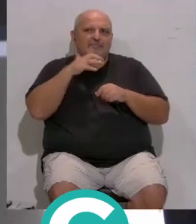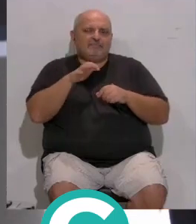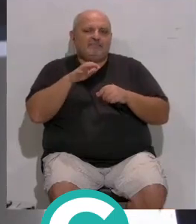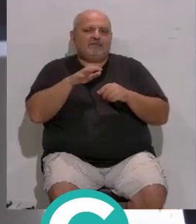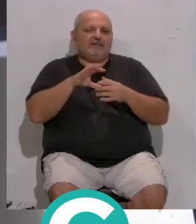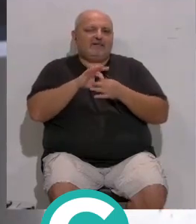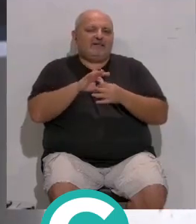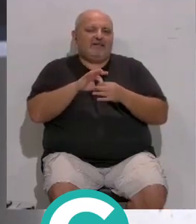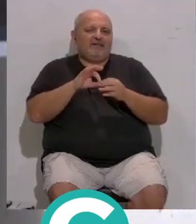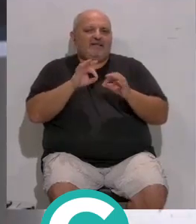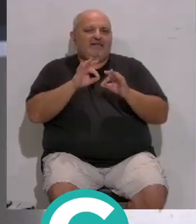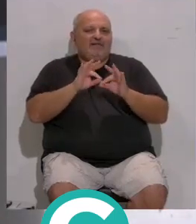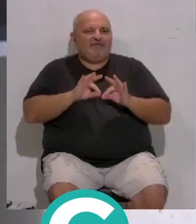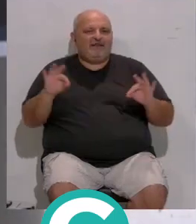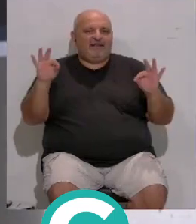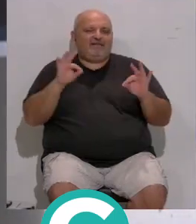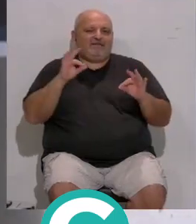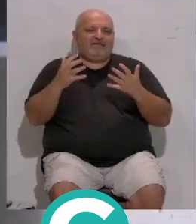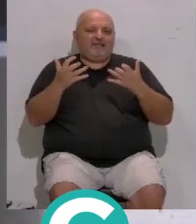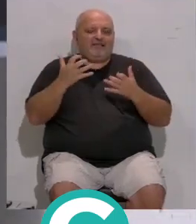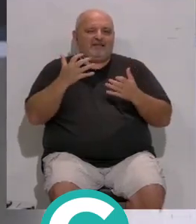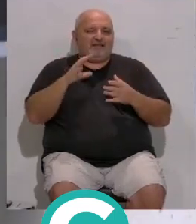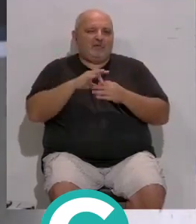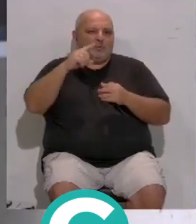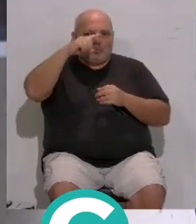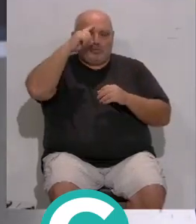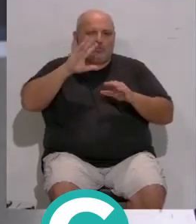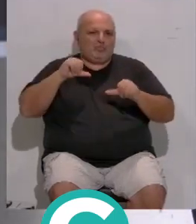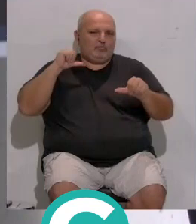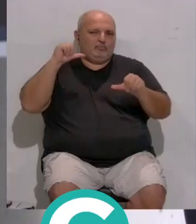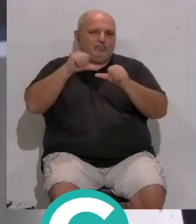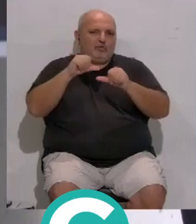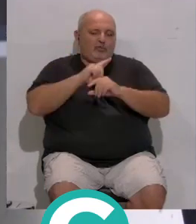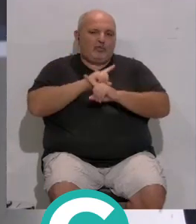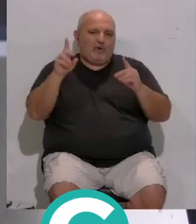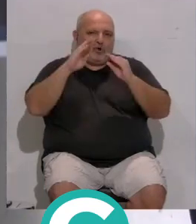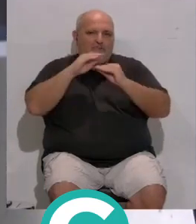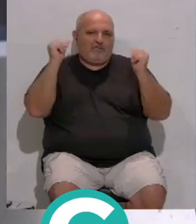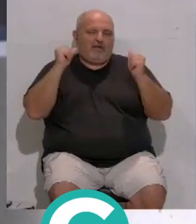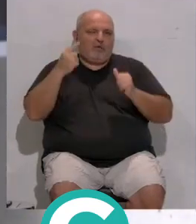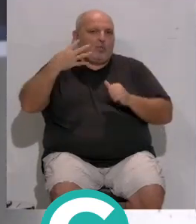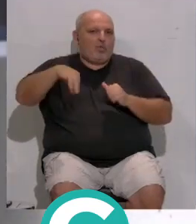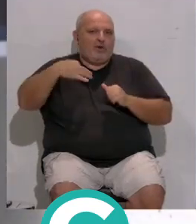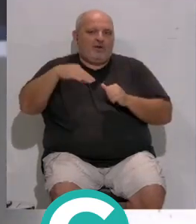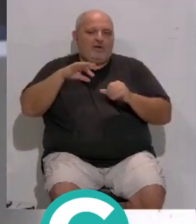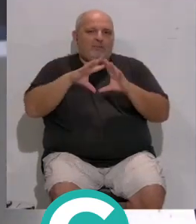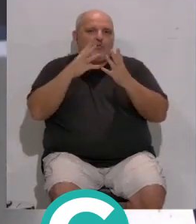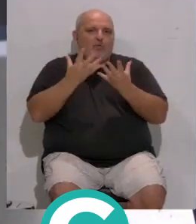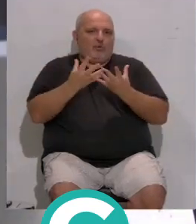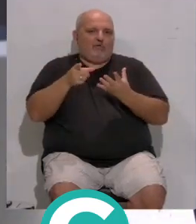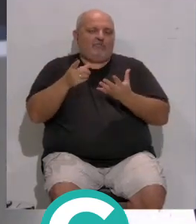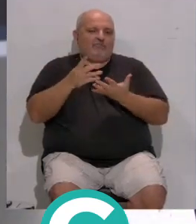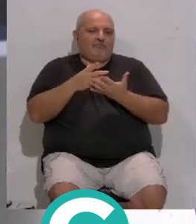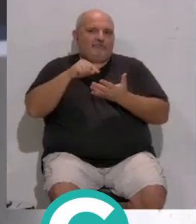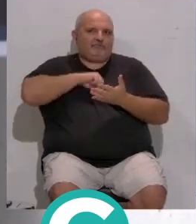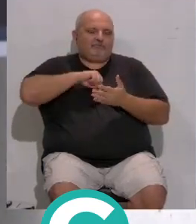esa crítica tan fina... ...que hay detrás también... ...de esta manifestación cultural... ...que no se nos olvide, ¿no?... ...única en el mundo... ...y de la que tenemos